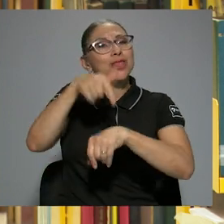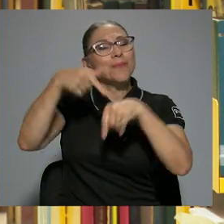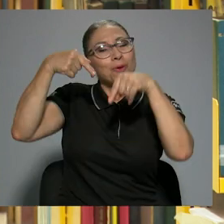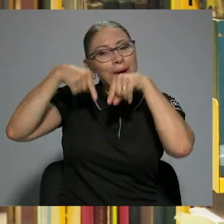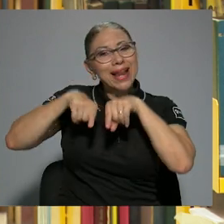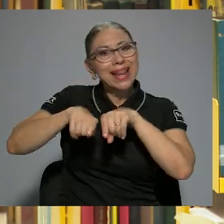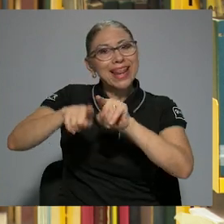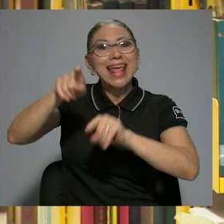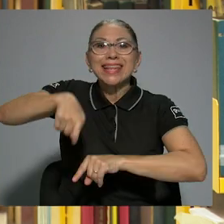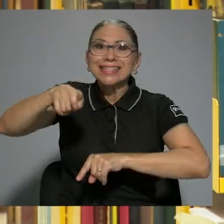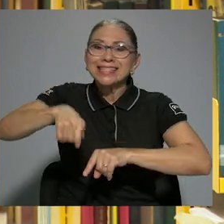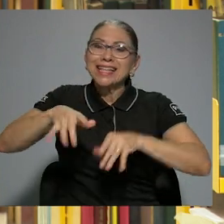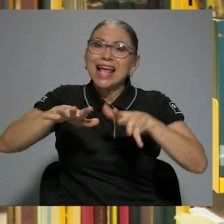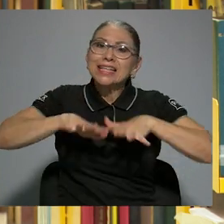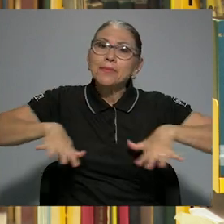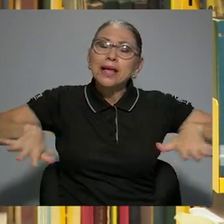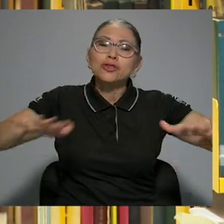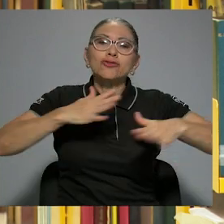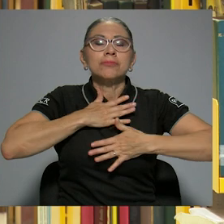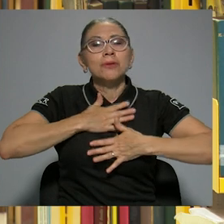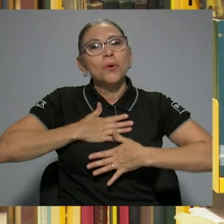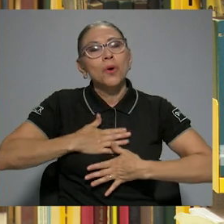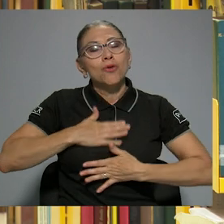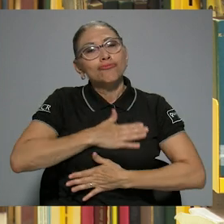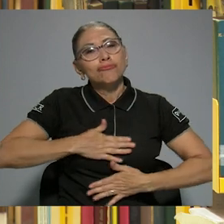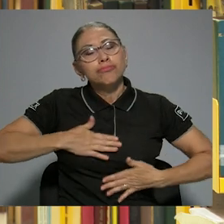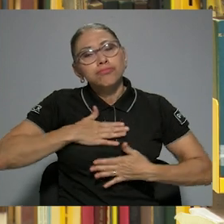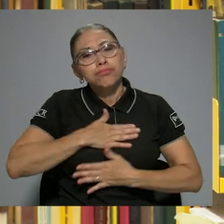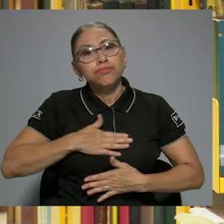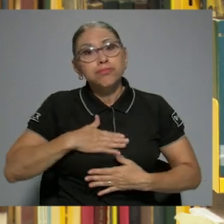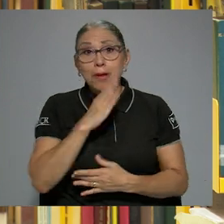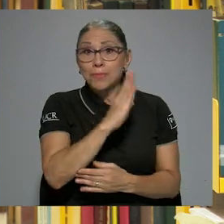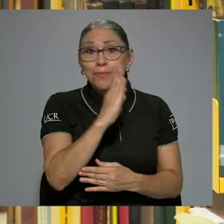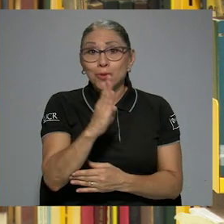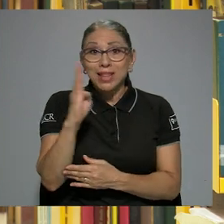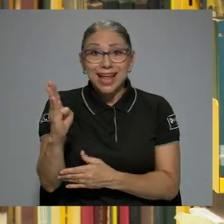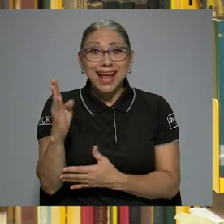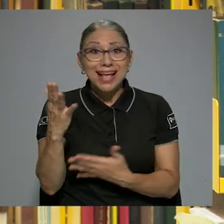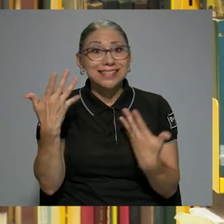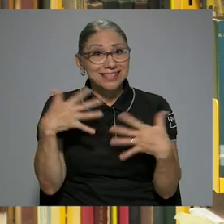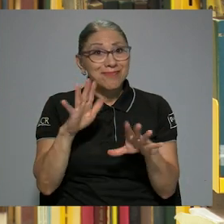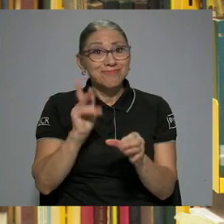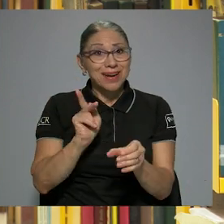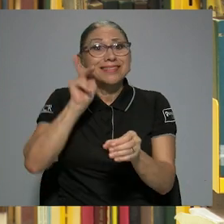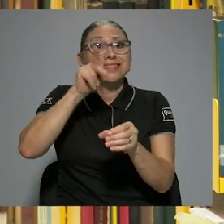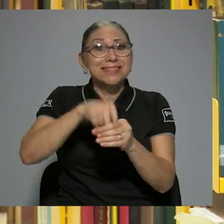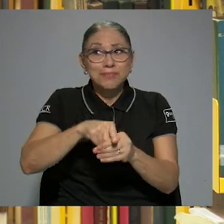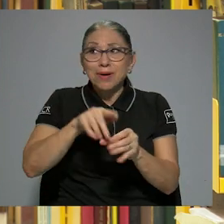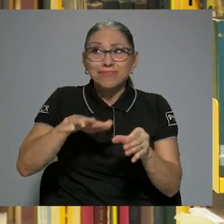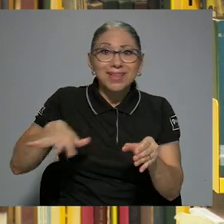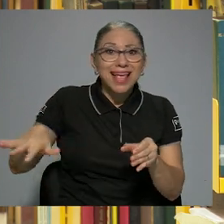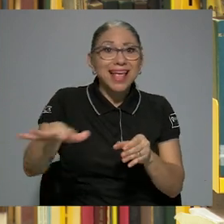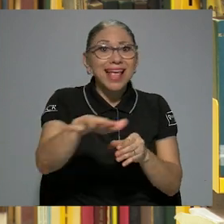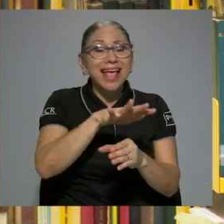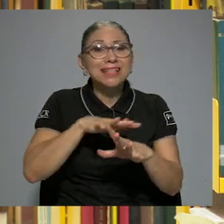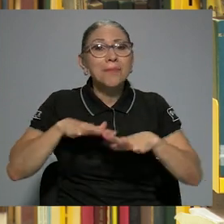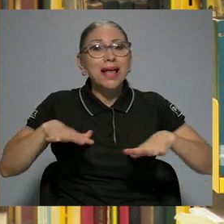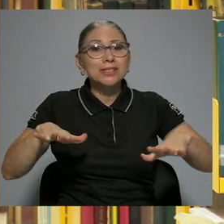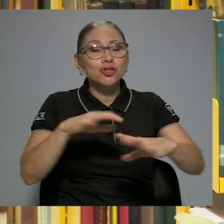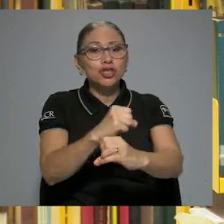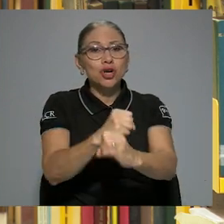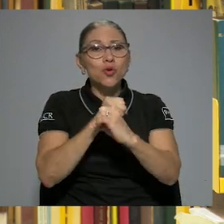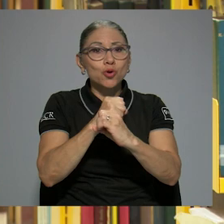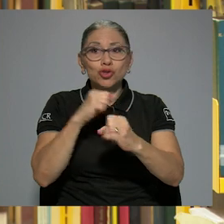pero paralelamente también necesitan espacios de descanso, de gozo, de entretenimiento, y las bibliotecas se han vuelto en esos espacios